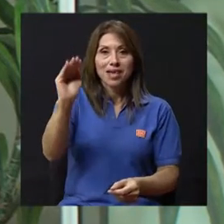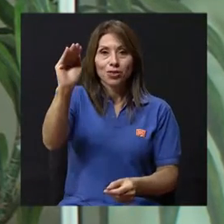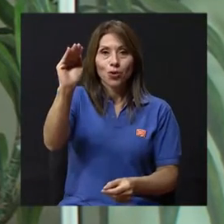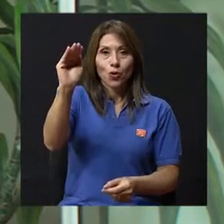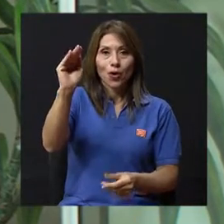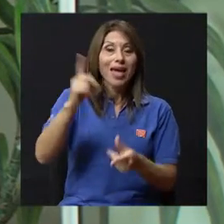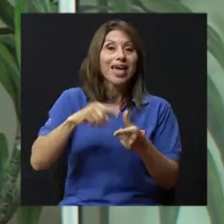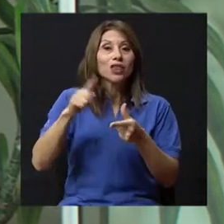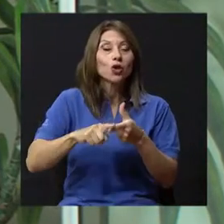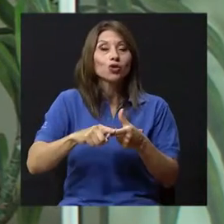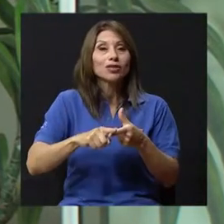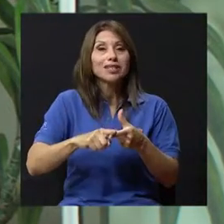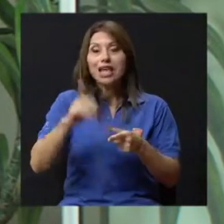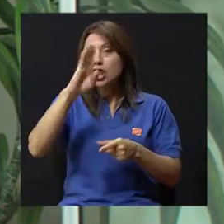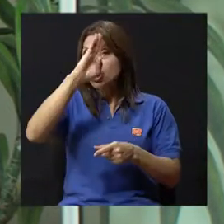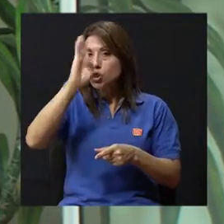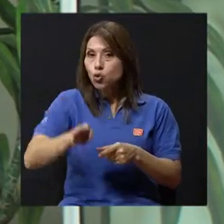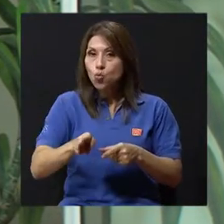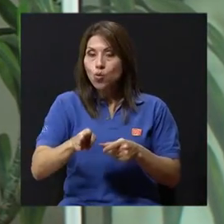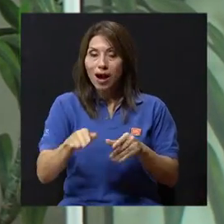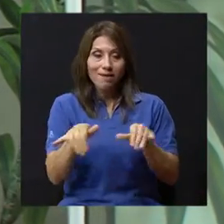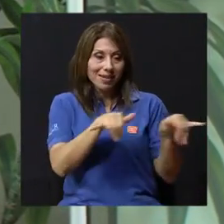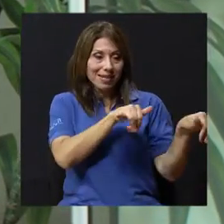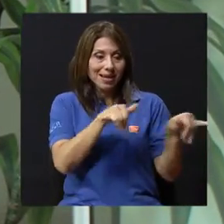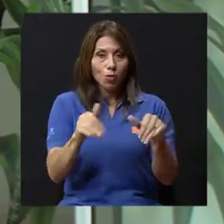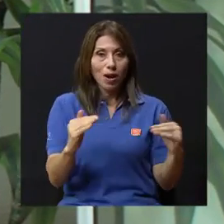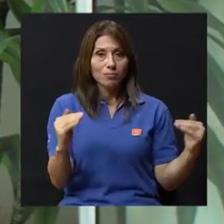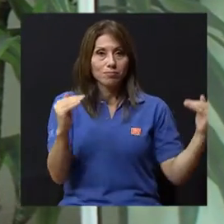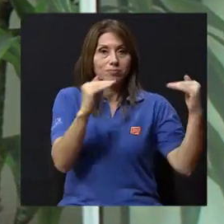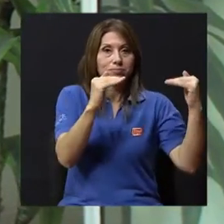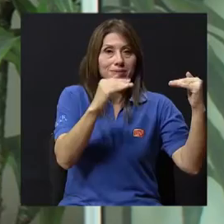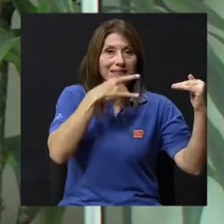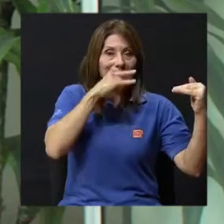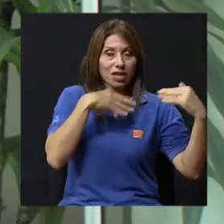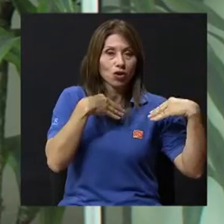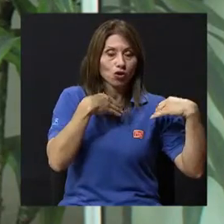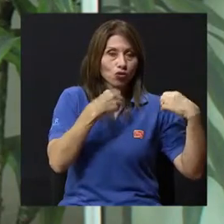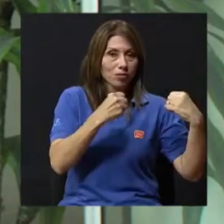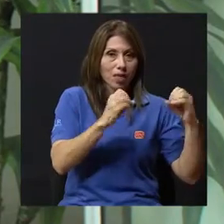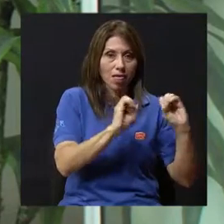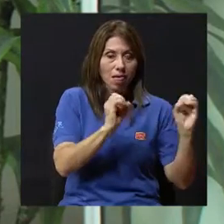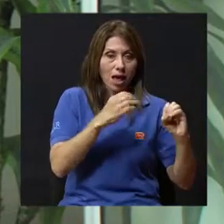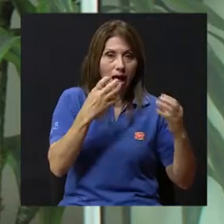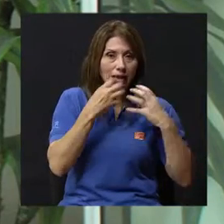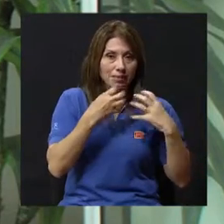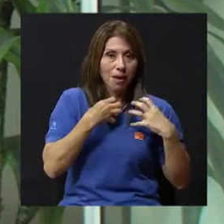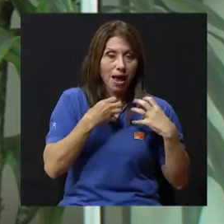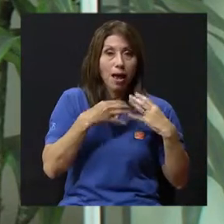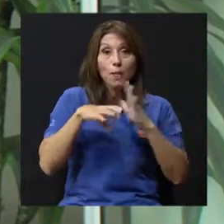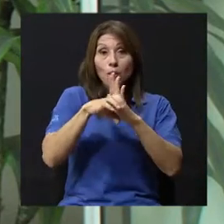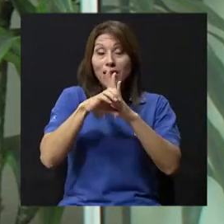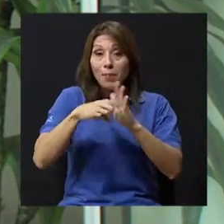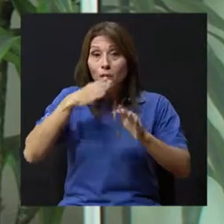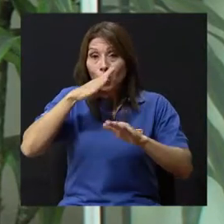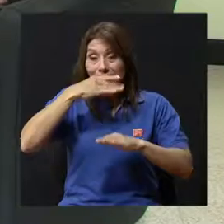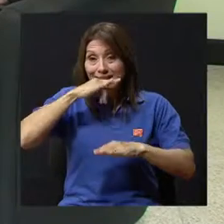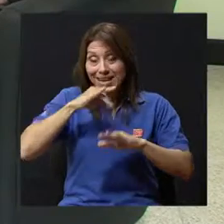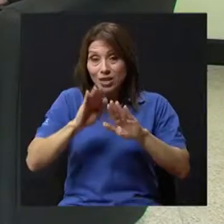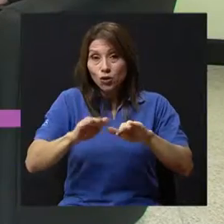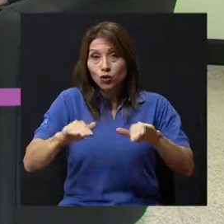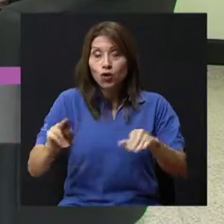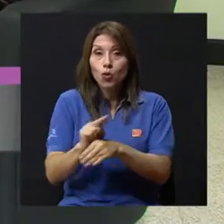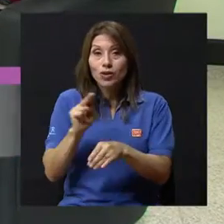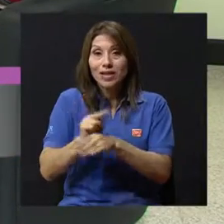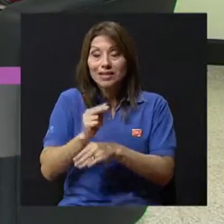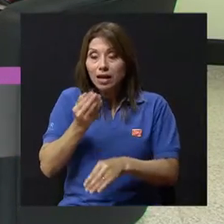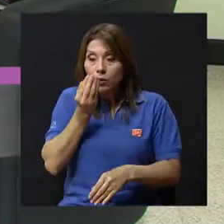los niños que nunca tuvieron asma en cuanto a estatura. Los niños que utilizan esteroides inhalados, como la beclometasona, puede que